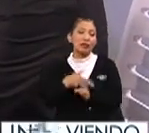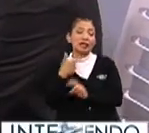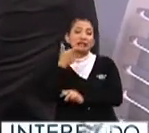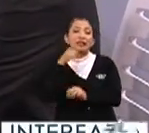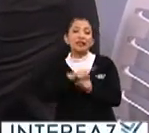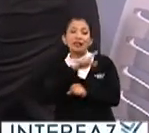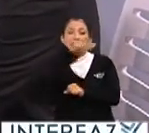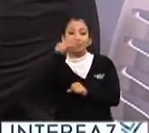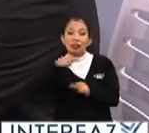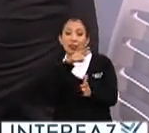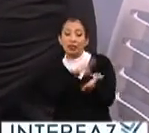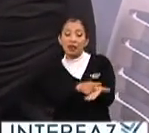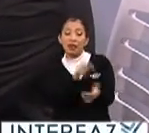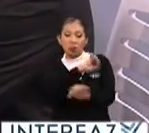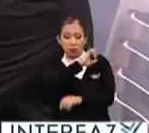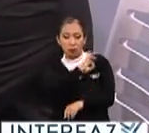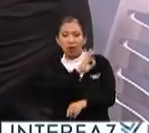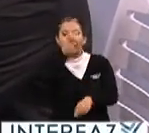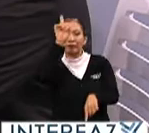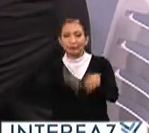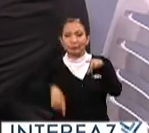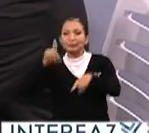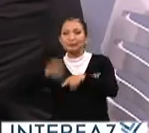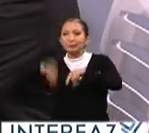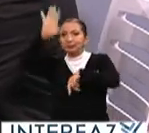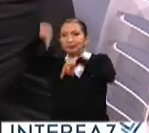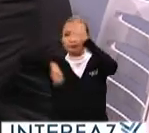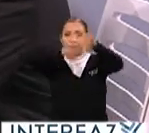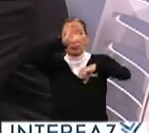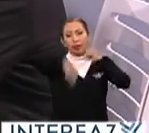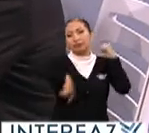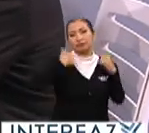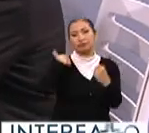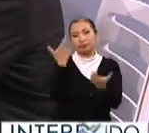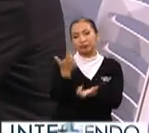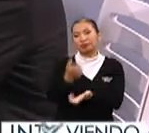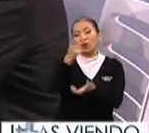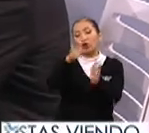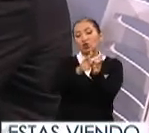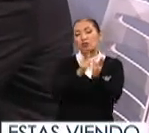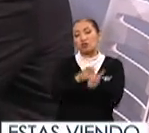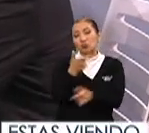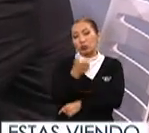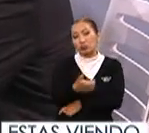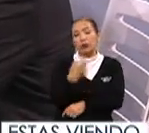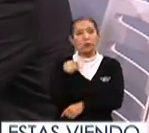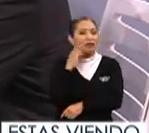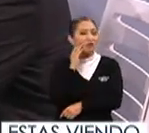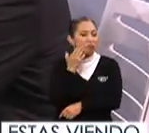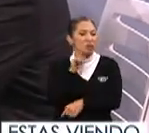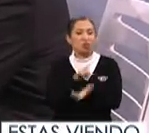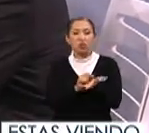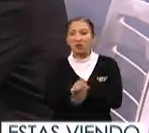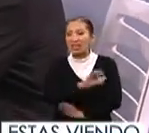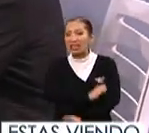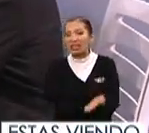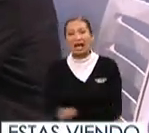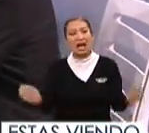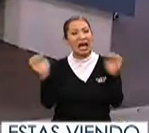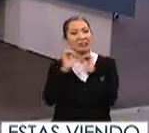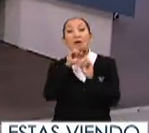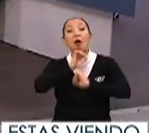siete días después, nos dice la ley, que es cuando ya se empezará a quitar a cargo del presupuesto de los partidos políticos. Y ni Facebook, ni Twitter, ni nada.